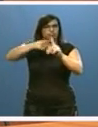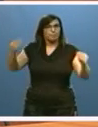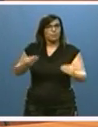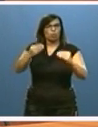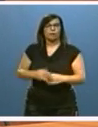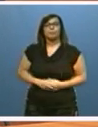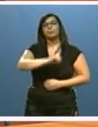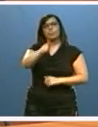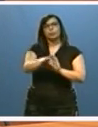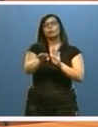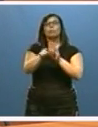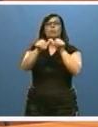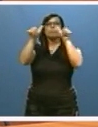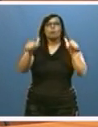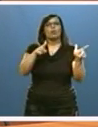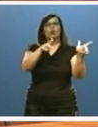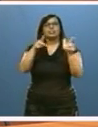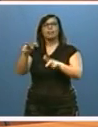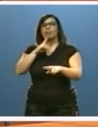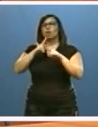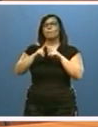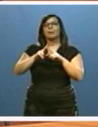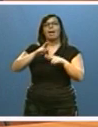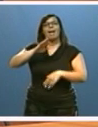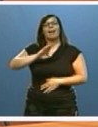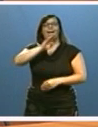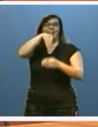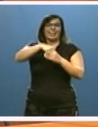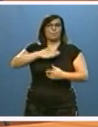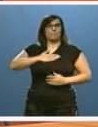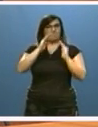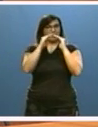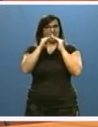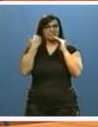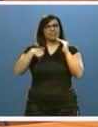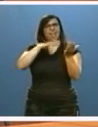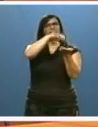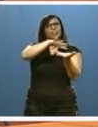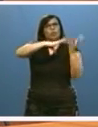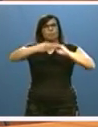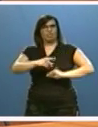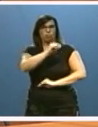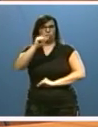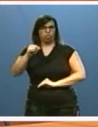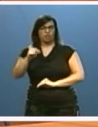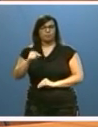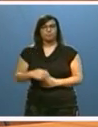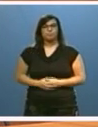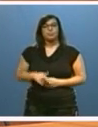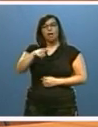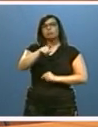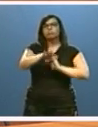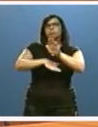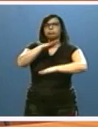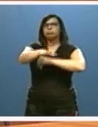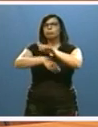Seguimos también adelante con el modelo residencial en Mi Casa, que ya cuenta hoy con 100 centros adaptados. Para avanzar en él estamos forrando